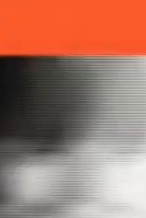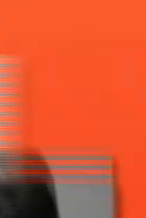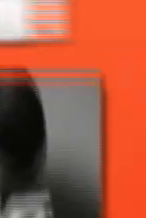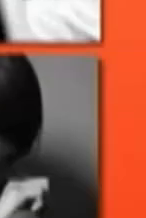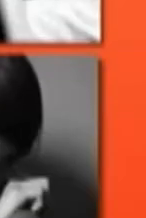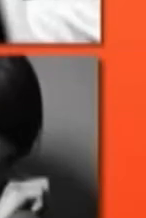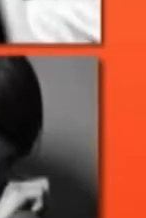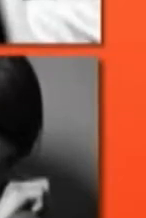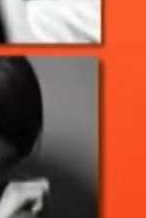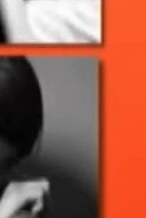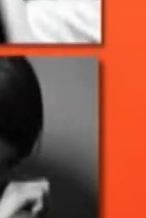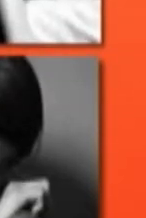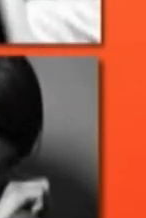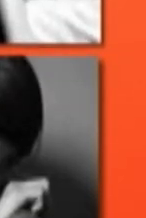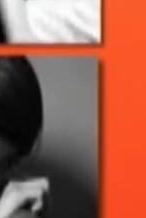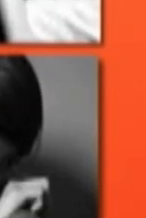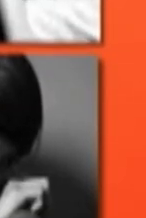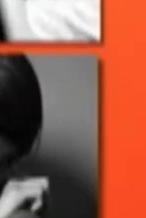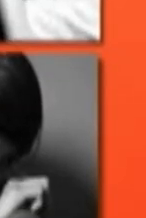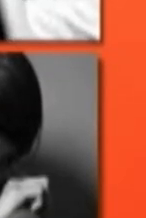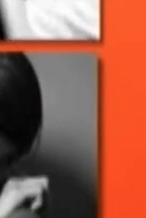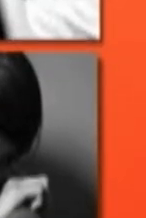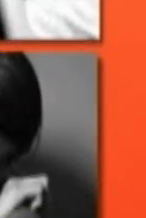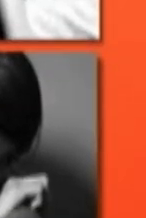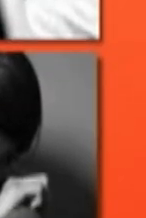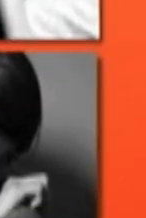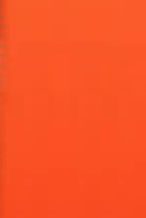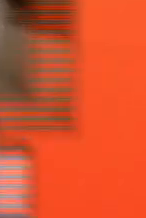Si un familiar o un buen amigo nos solicita 10 minutos diarios, no...